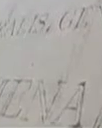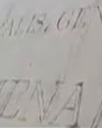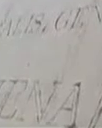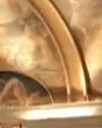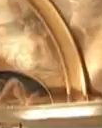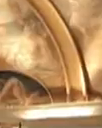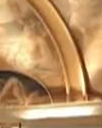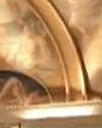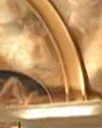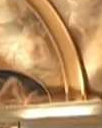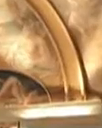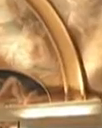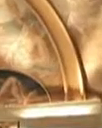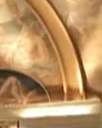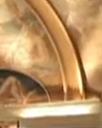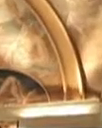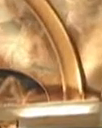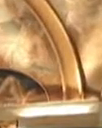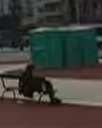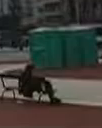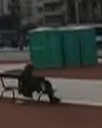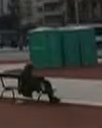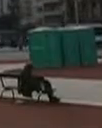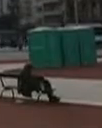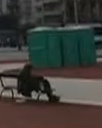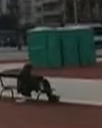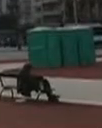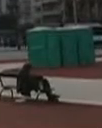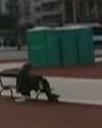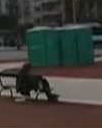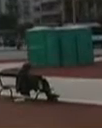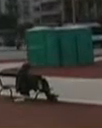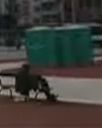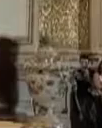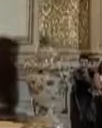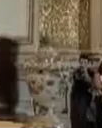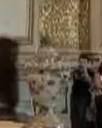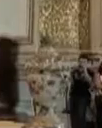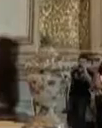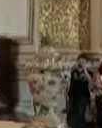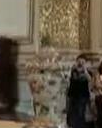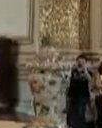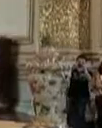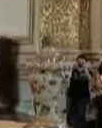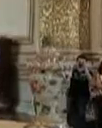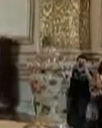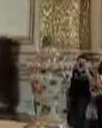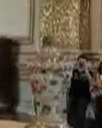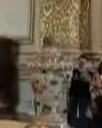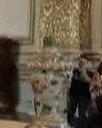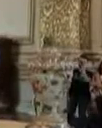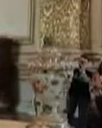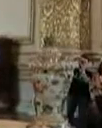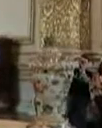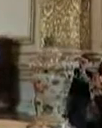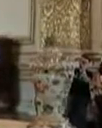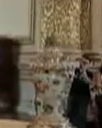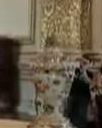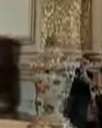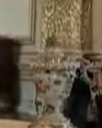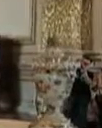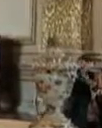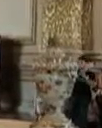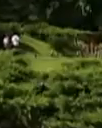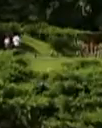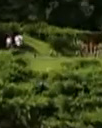una lágrima mía quedó en tu mejilla hablamos un